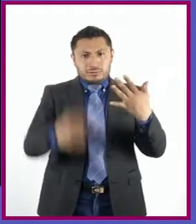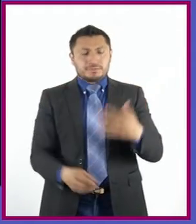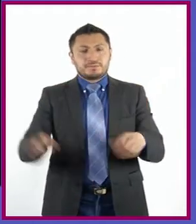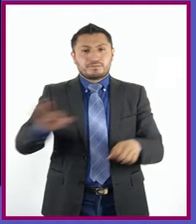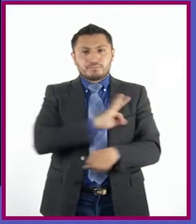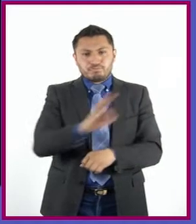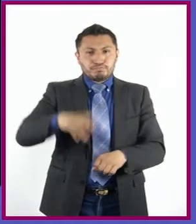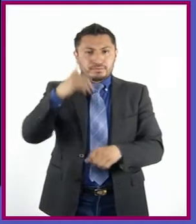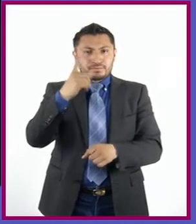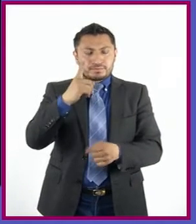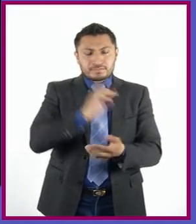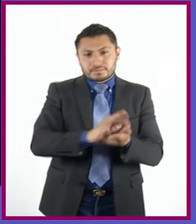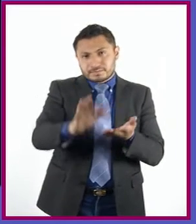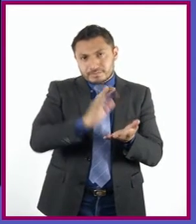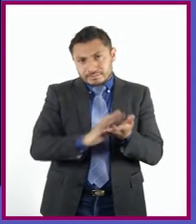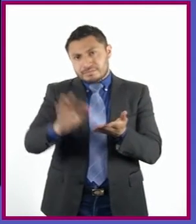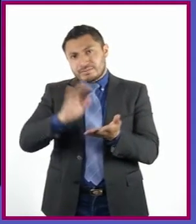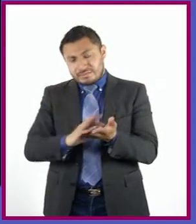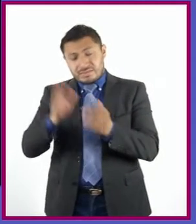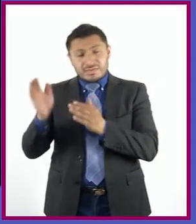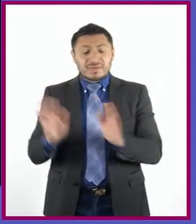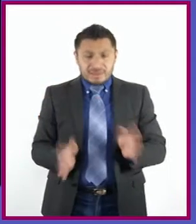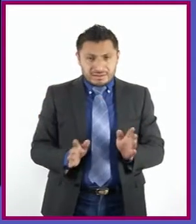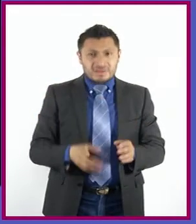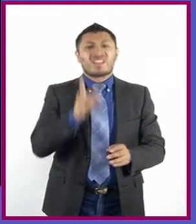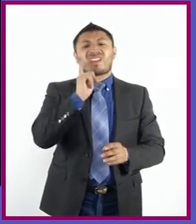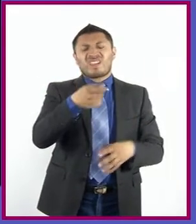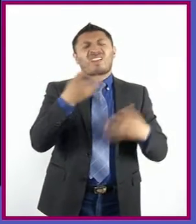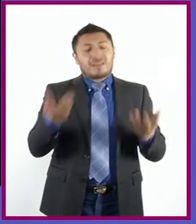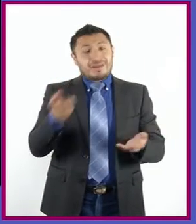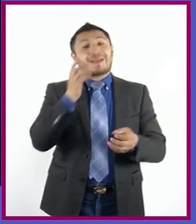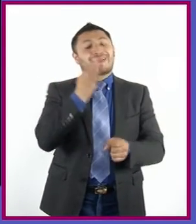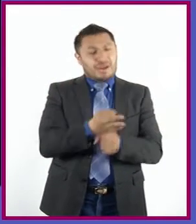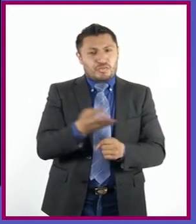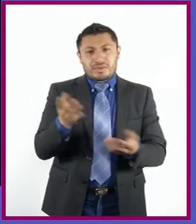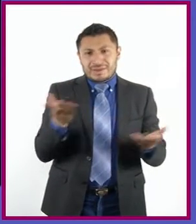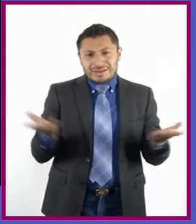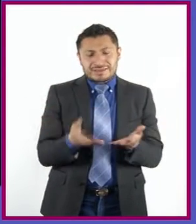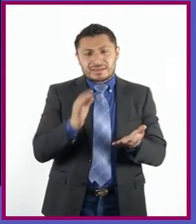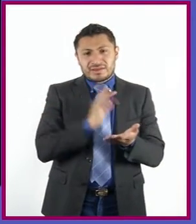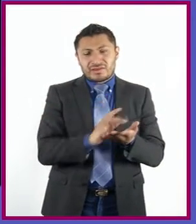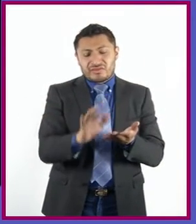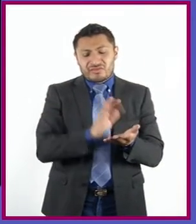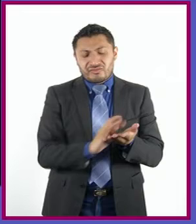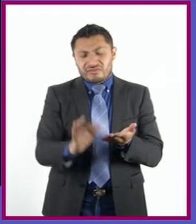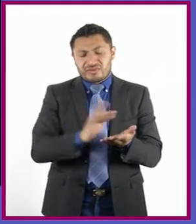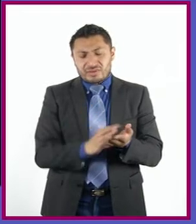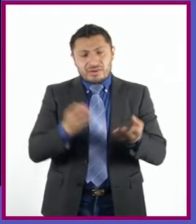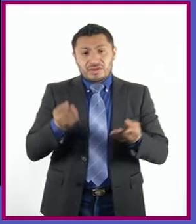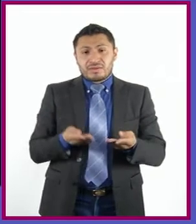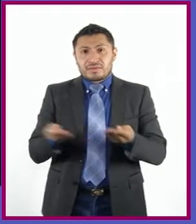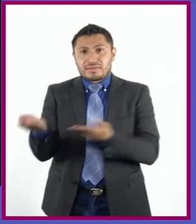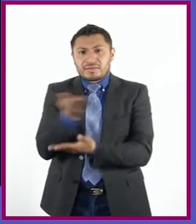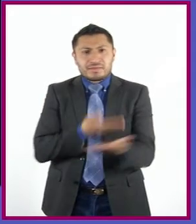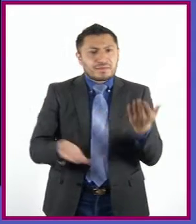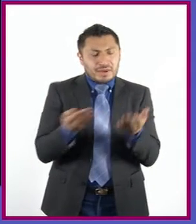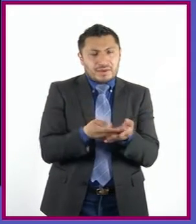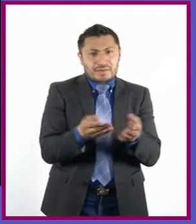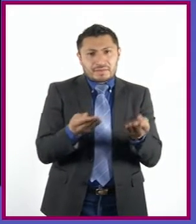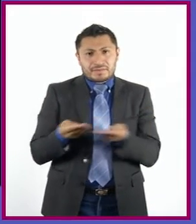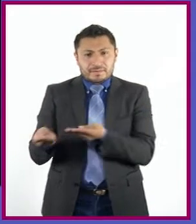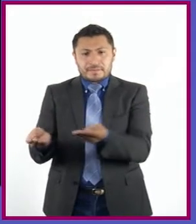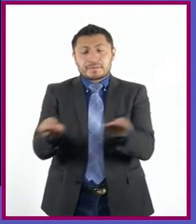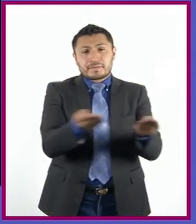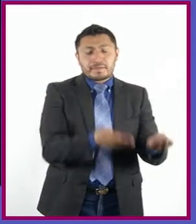primeras lecturas. Las primeras lecturas son como esto que estamos haciendo ahorita, en frío, nos damos los textos y cada